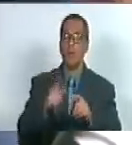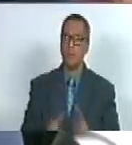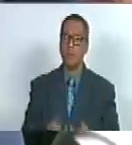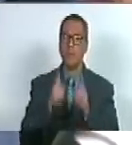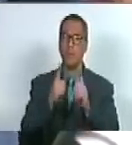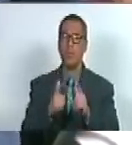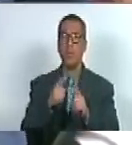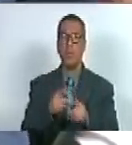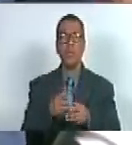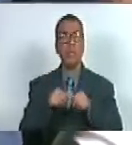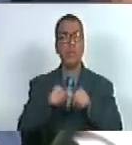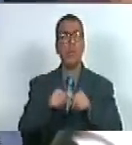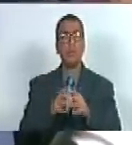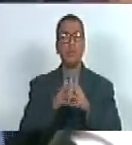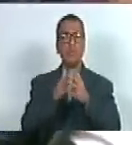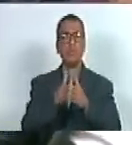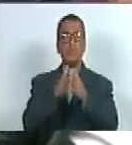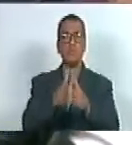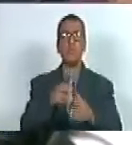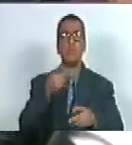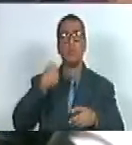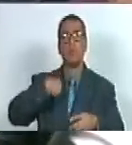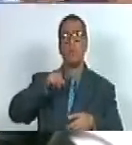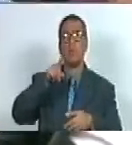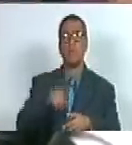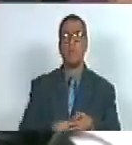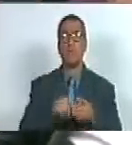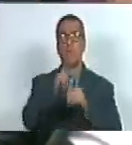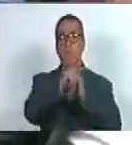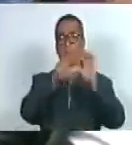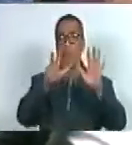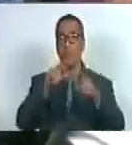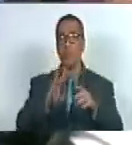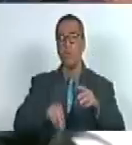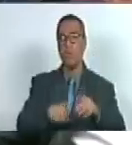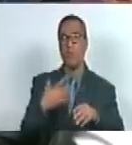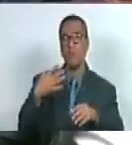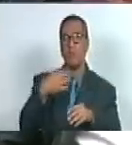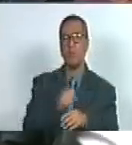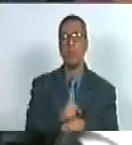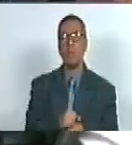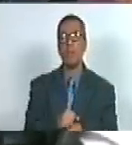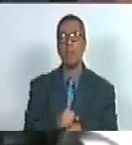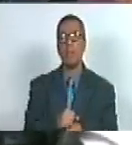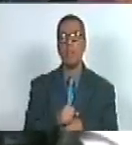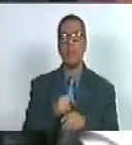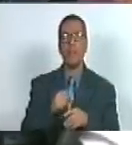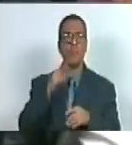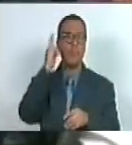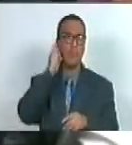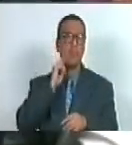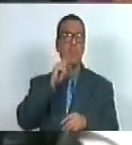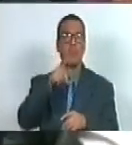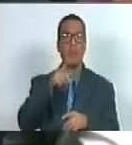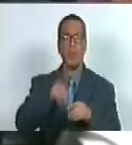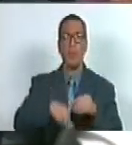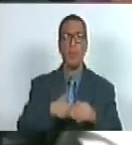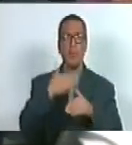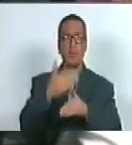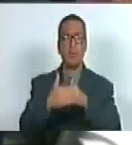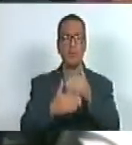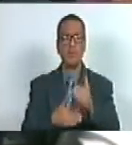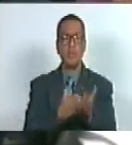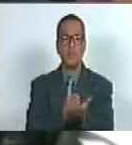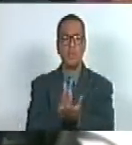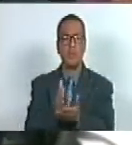una hegemonía naval que se va a mantener hasta el año 28 y va a ser posible que Bolívar adelante y